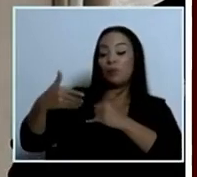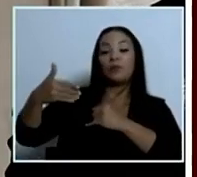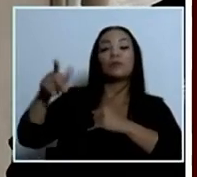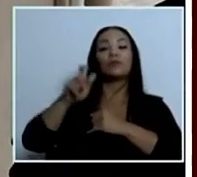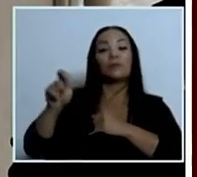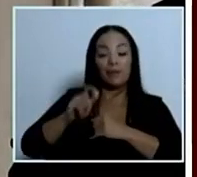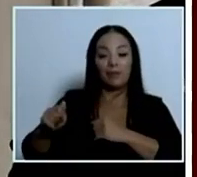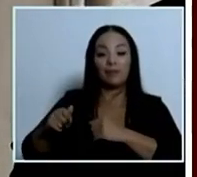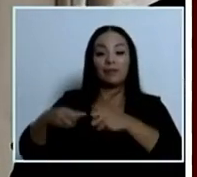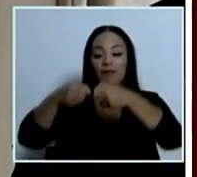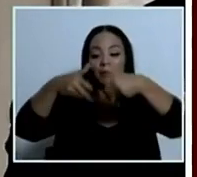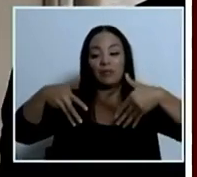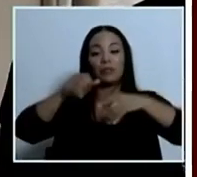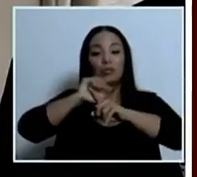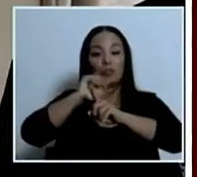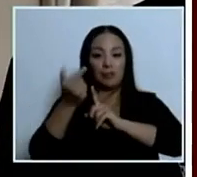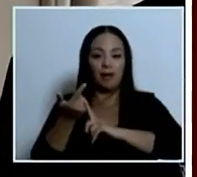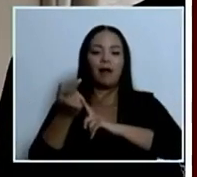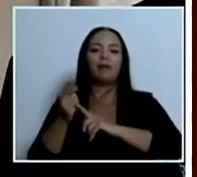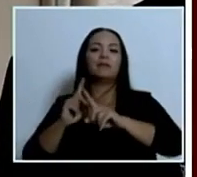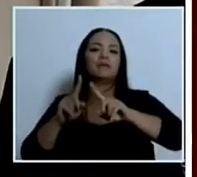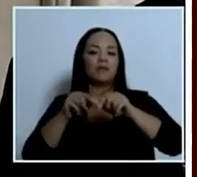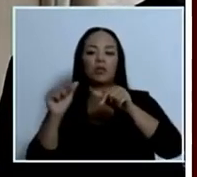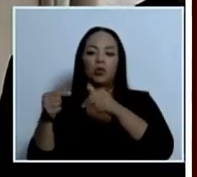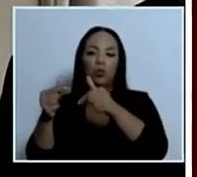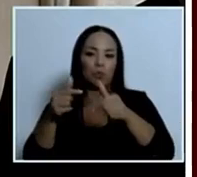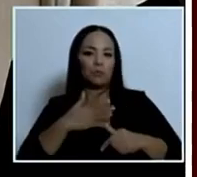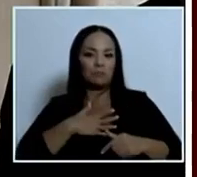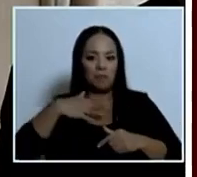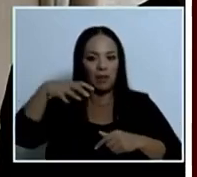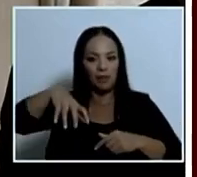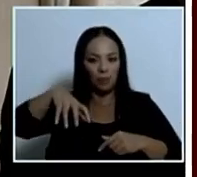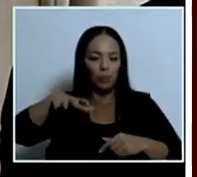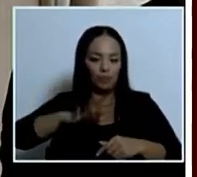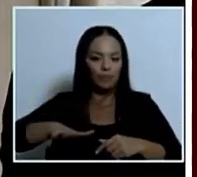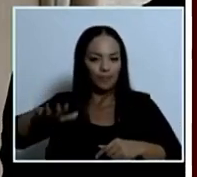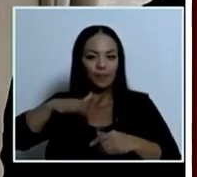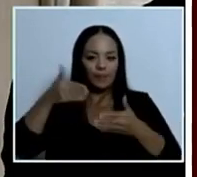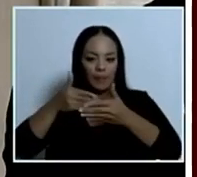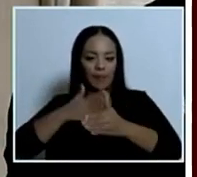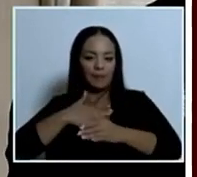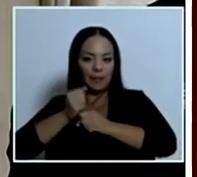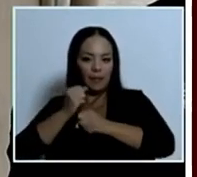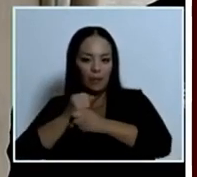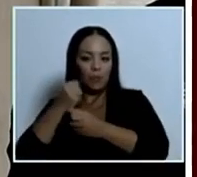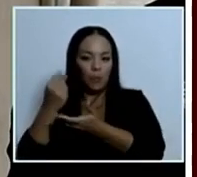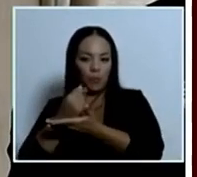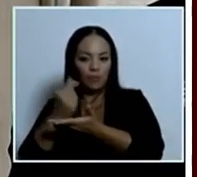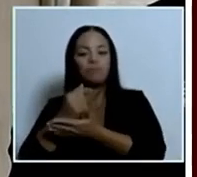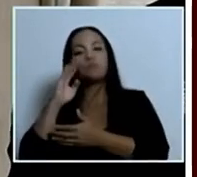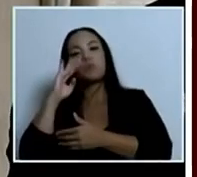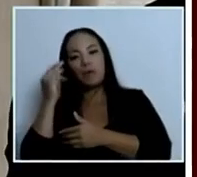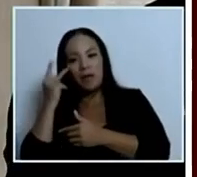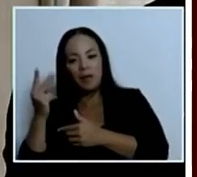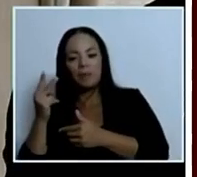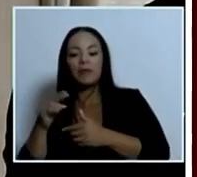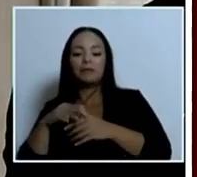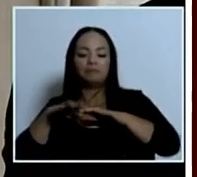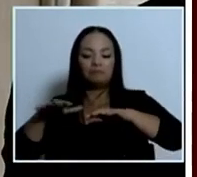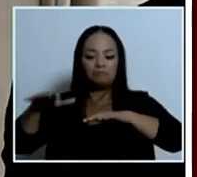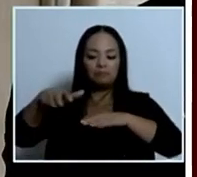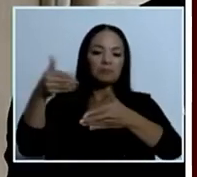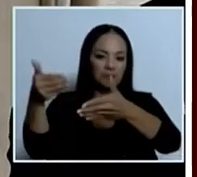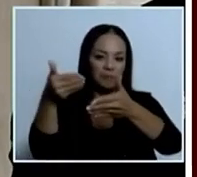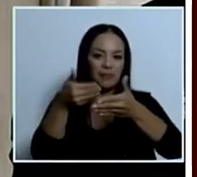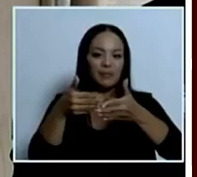sociales y los grupos que uno conversa entre todo en mi cantón y mi área de trabajo que es Huecochea Moravia y otros cantones más